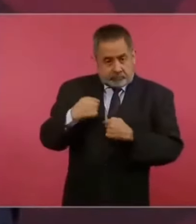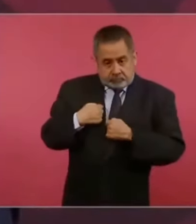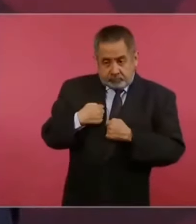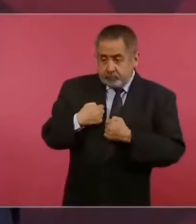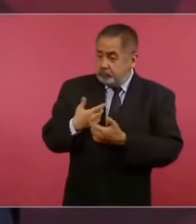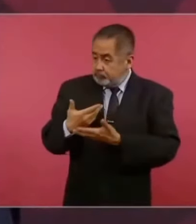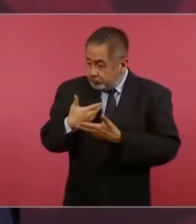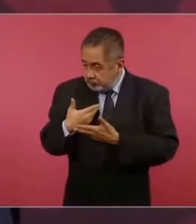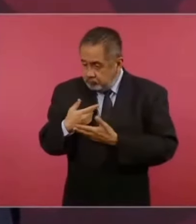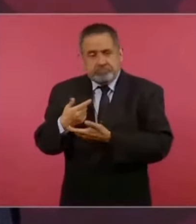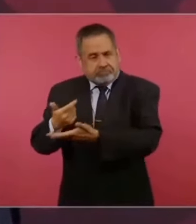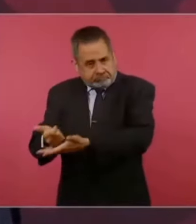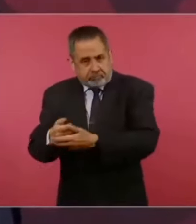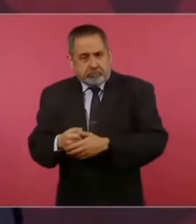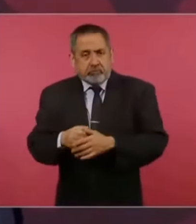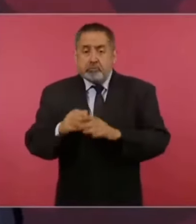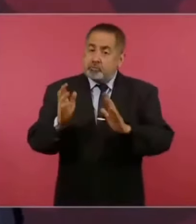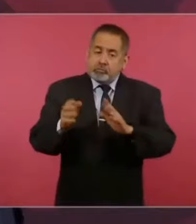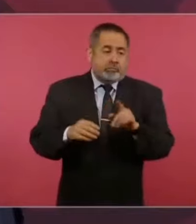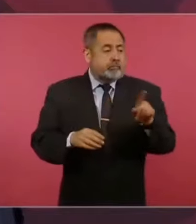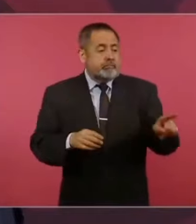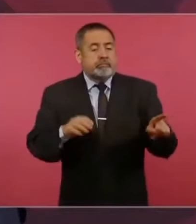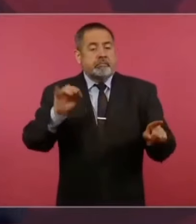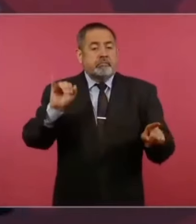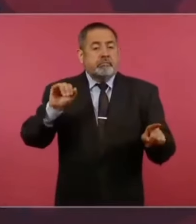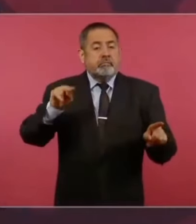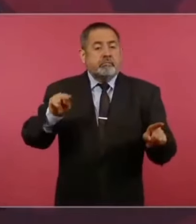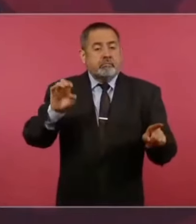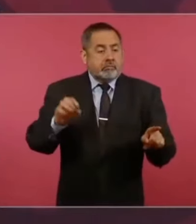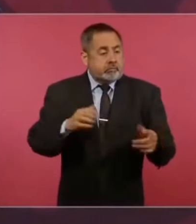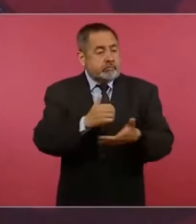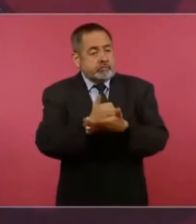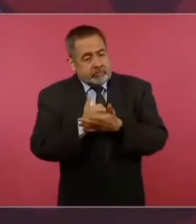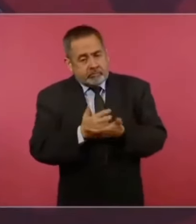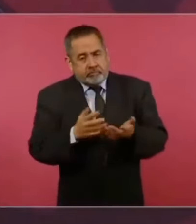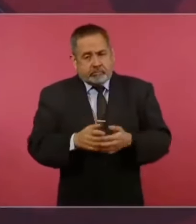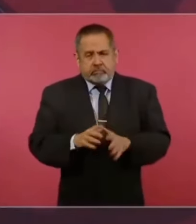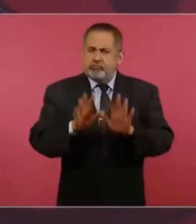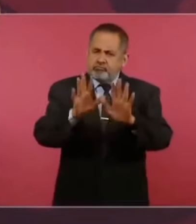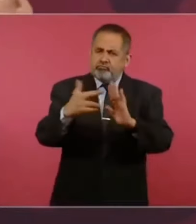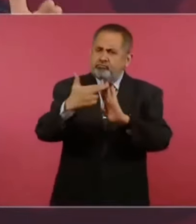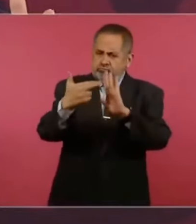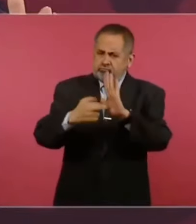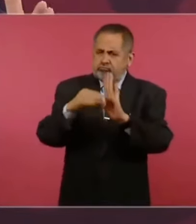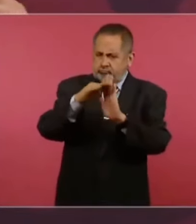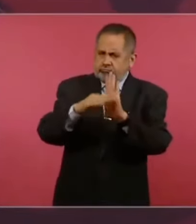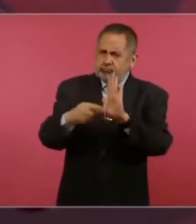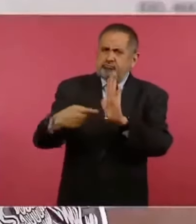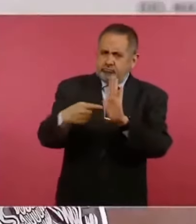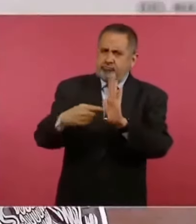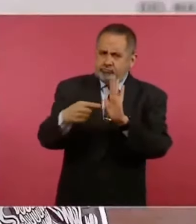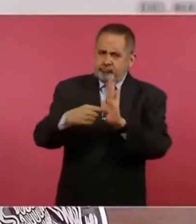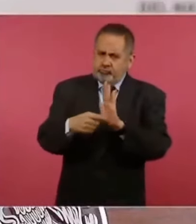Electoral, porque ese es el mecanismo establecido.